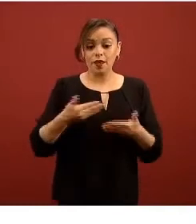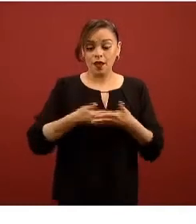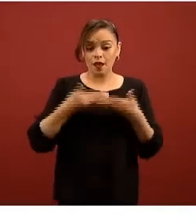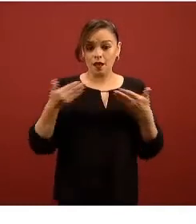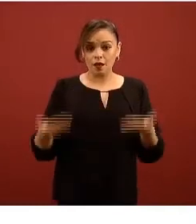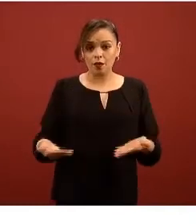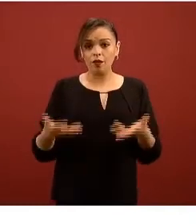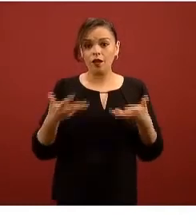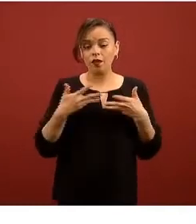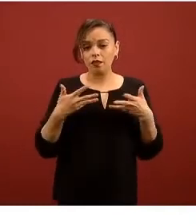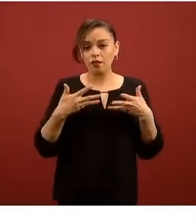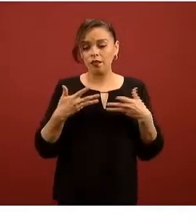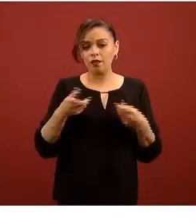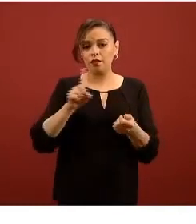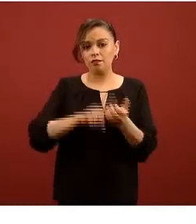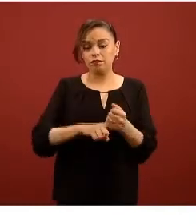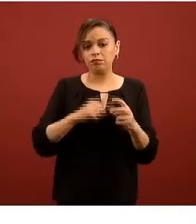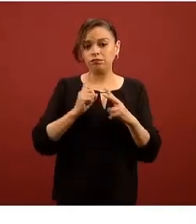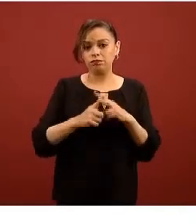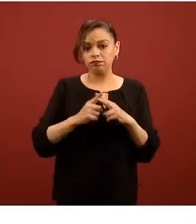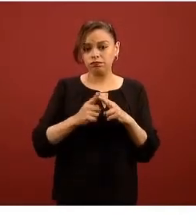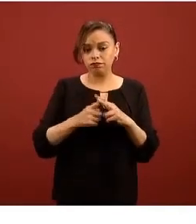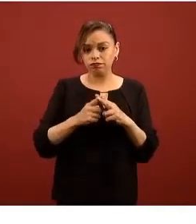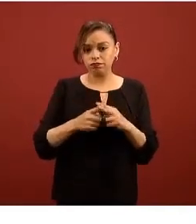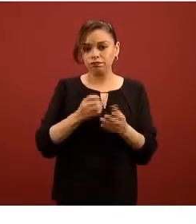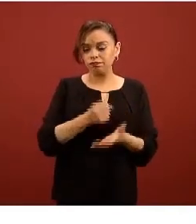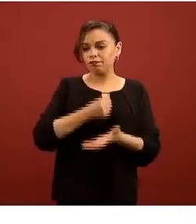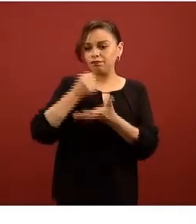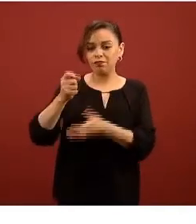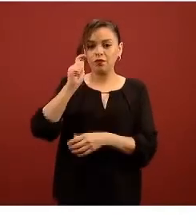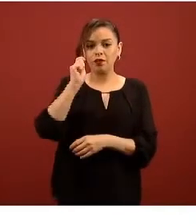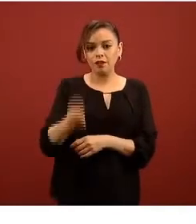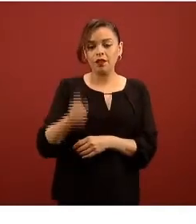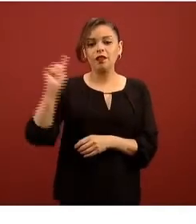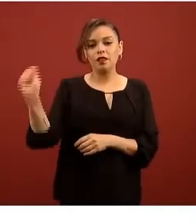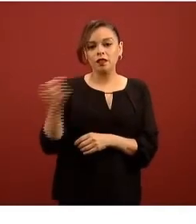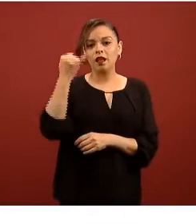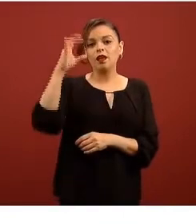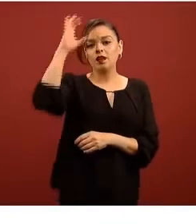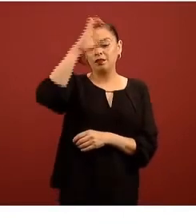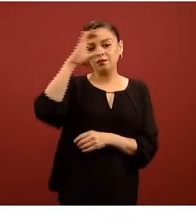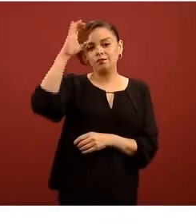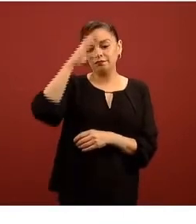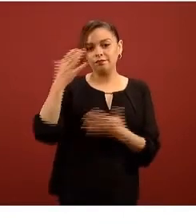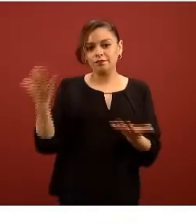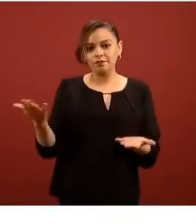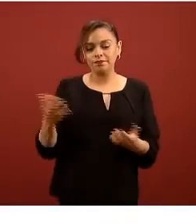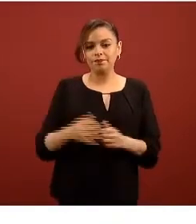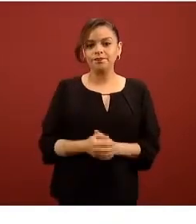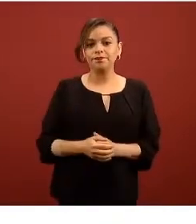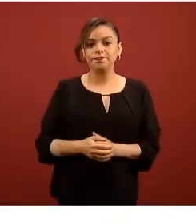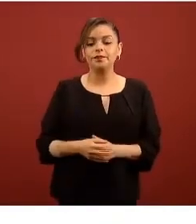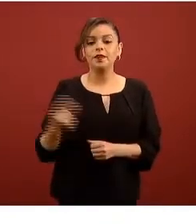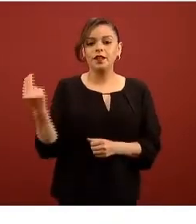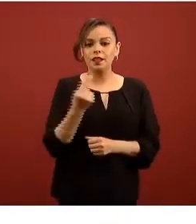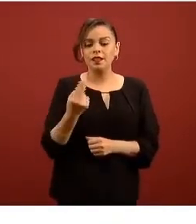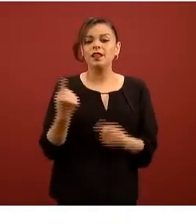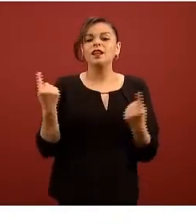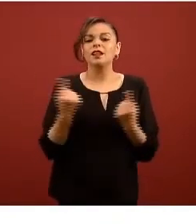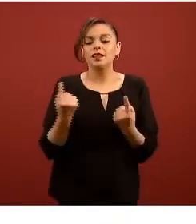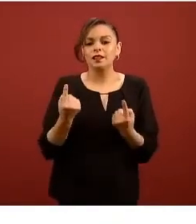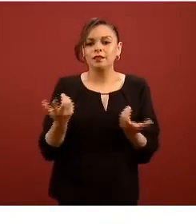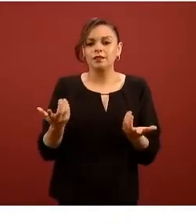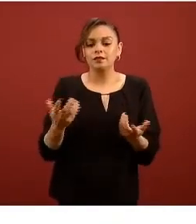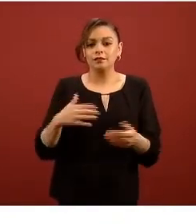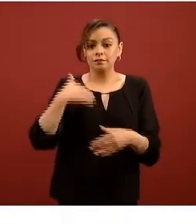proporción muy baja al presupuesto de ciencia y tecnología el reto la meta global es llegar